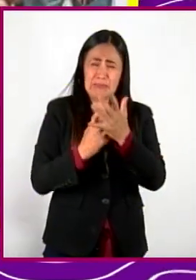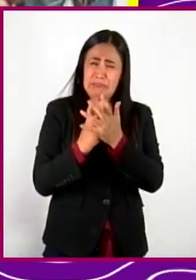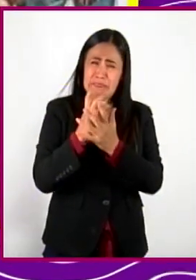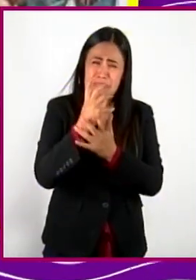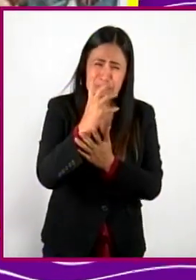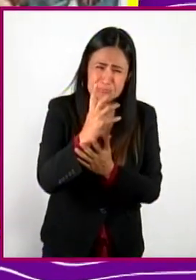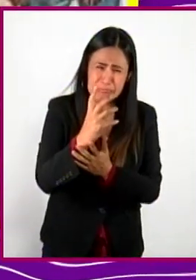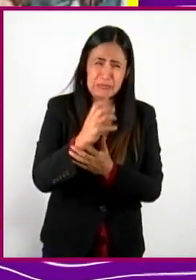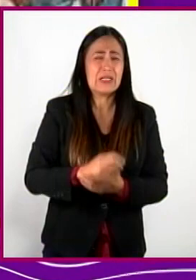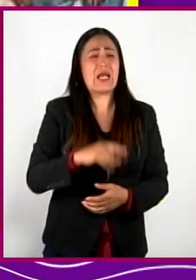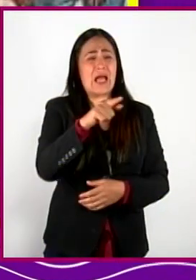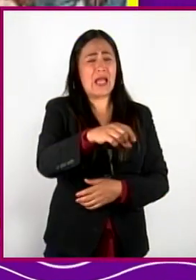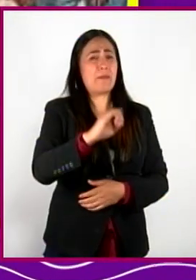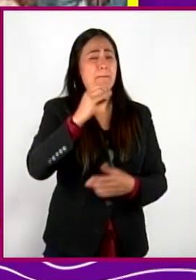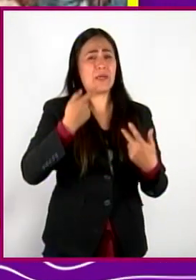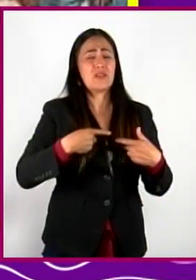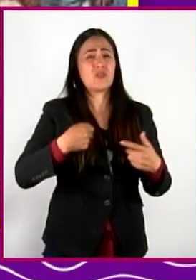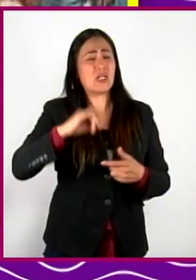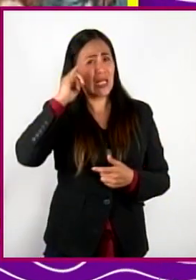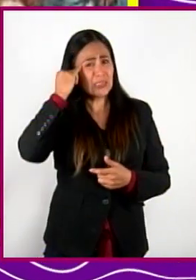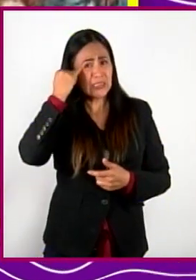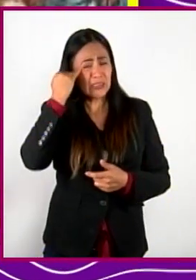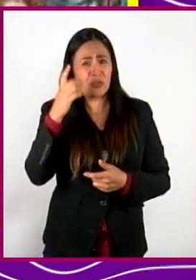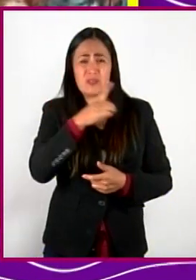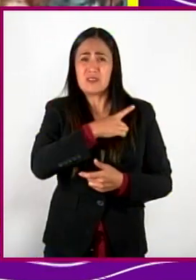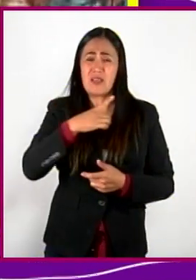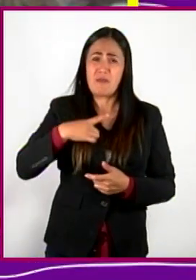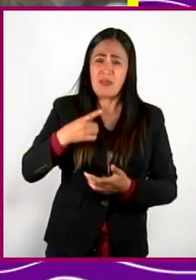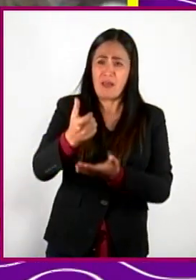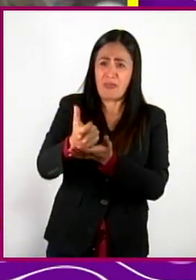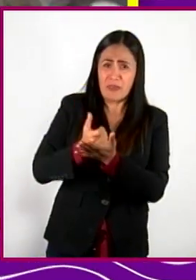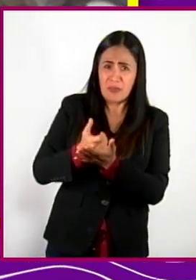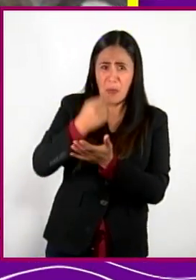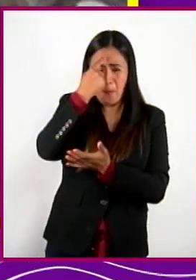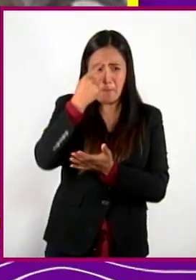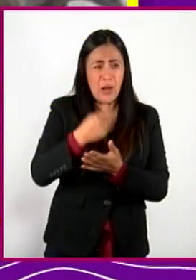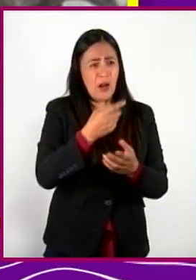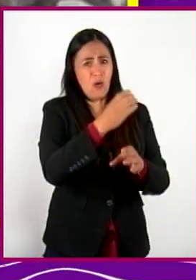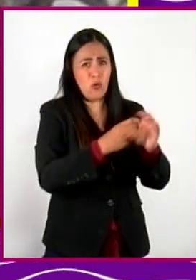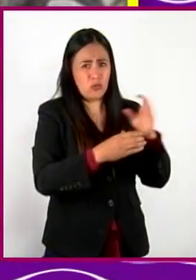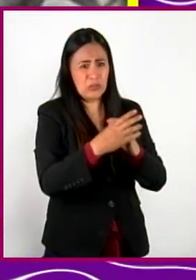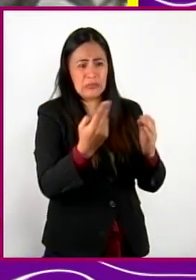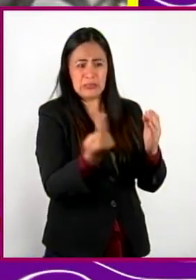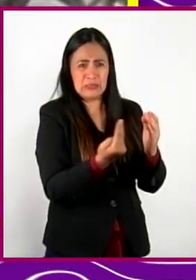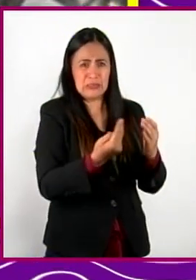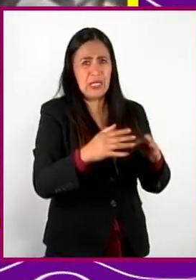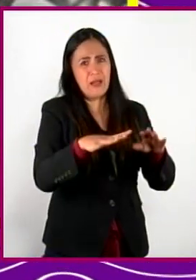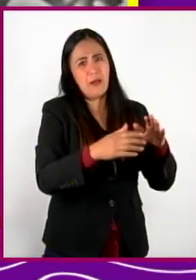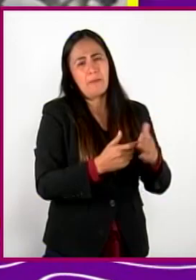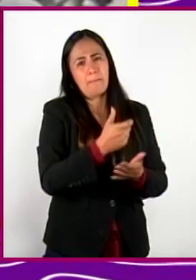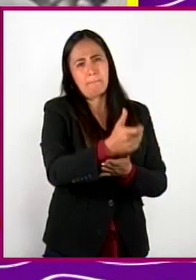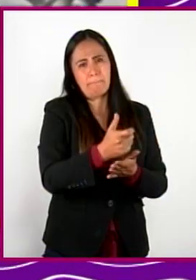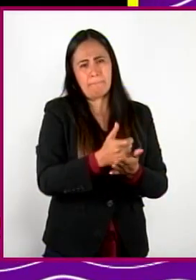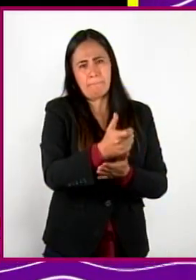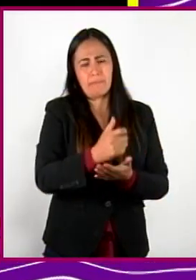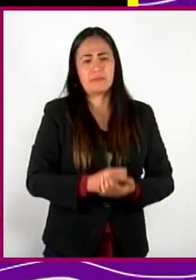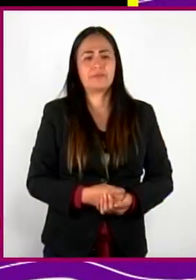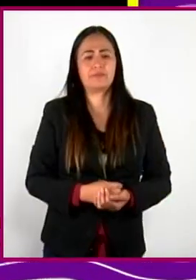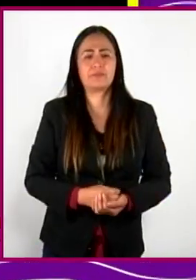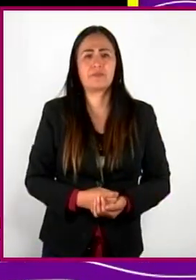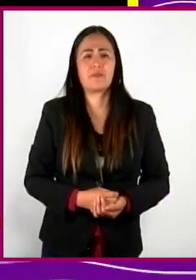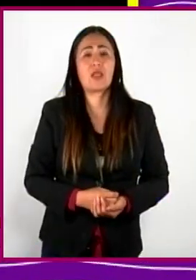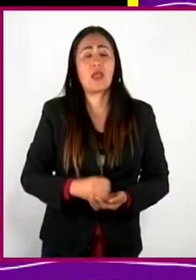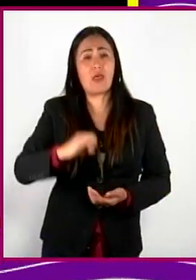indios a endeudarse para cubrir sus necesidades. Así, el patrón solo debía cuidar que la deuda no se